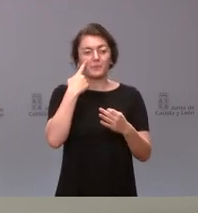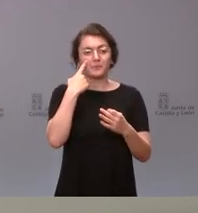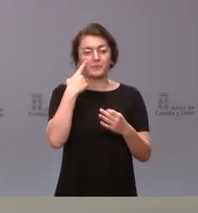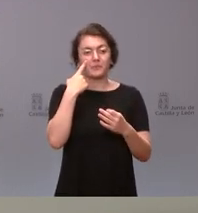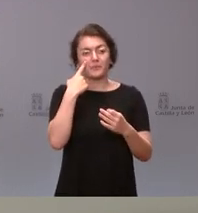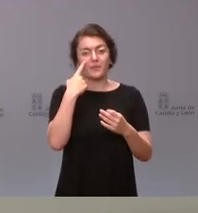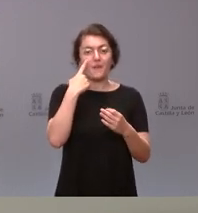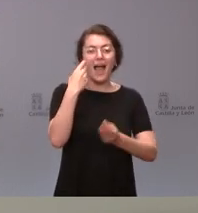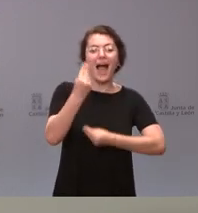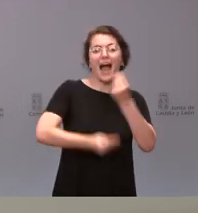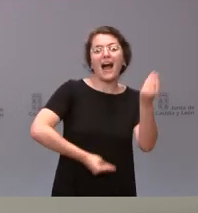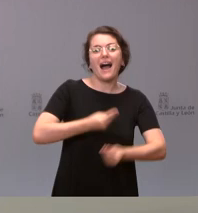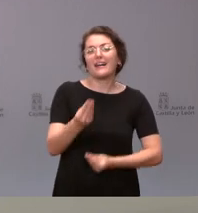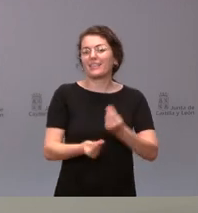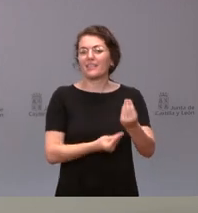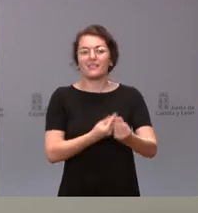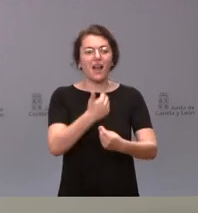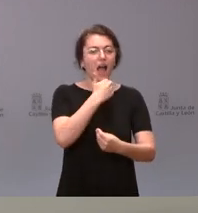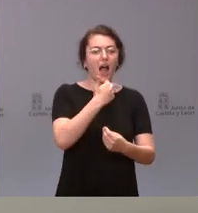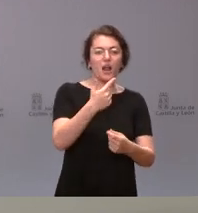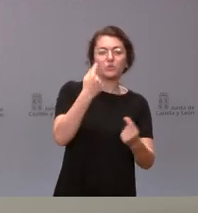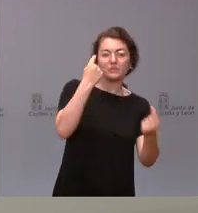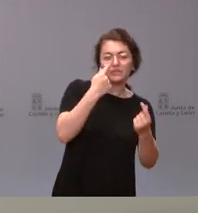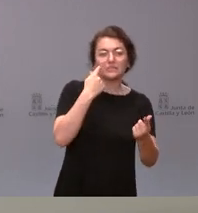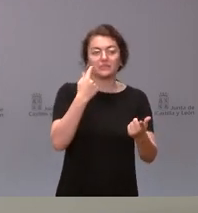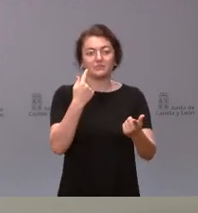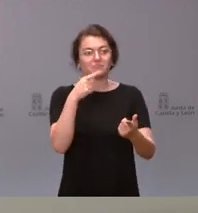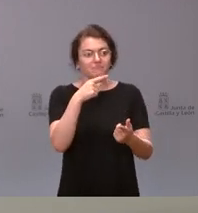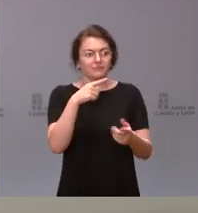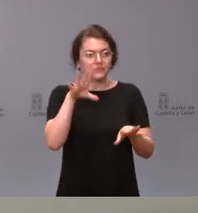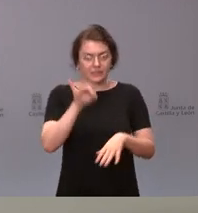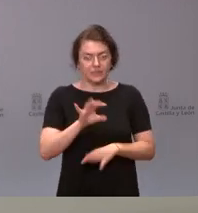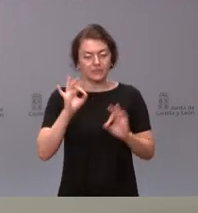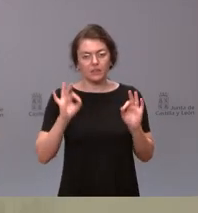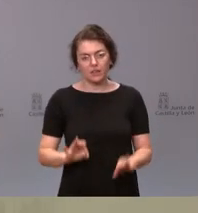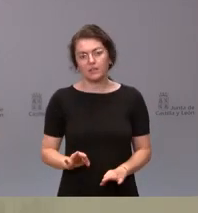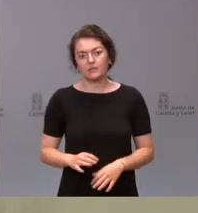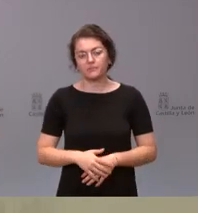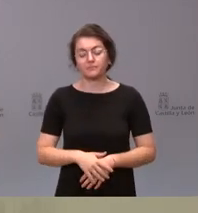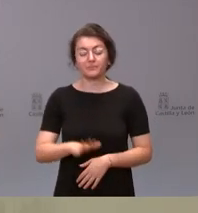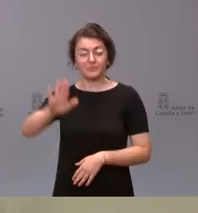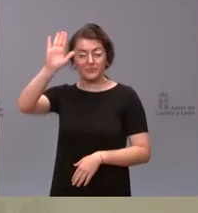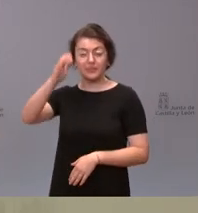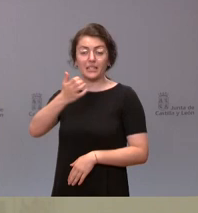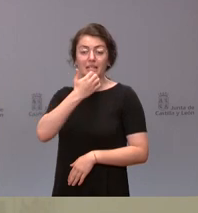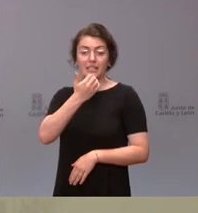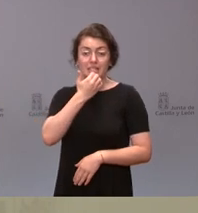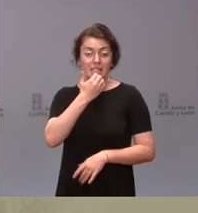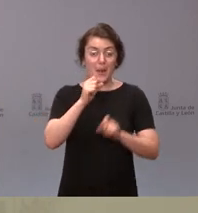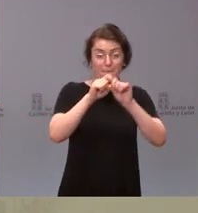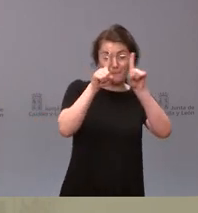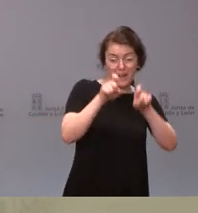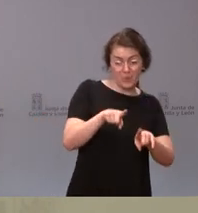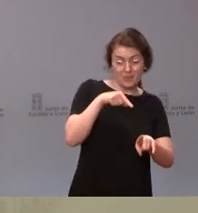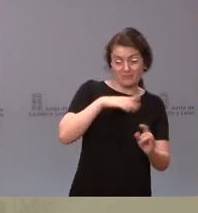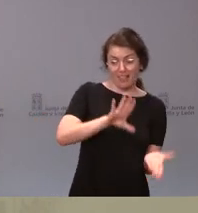con los miembros que corresponden en el ámbito de su gestión, pues, naturalmente, también. Yo, si usted va a rehacer mis preguntas a